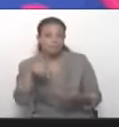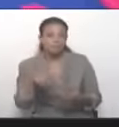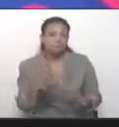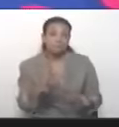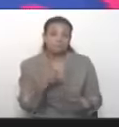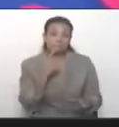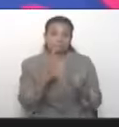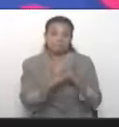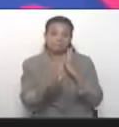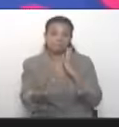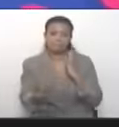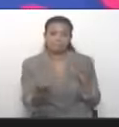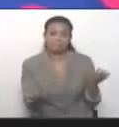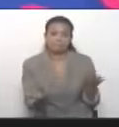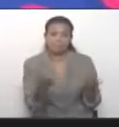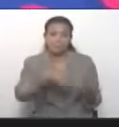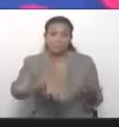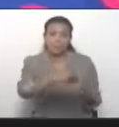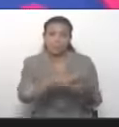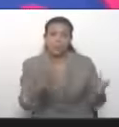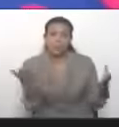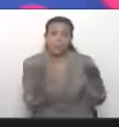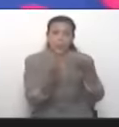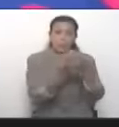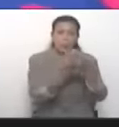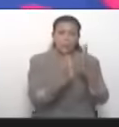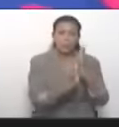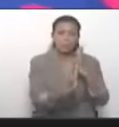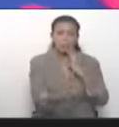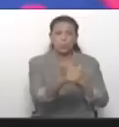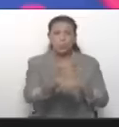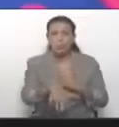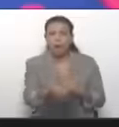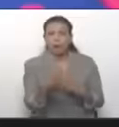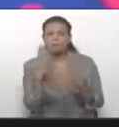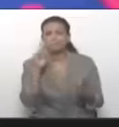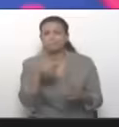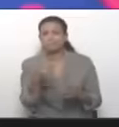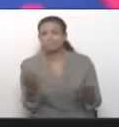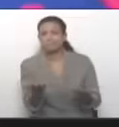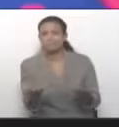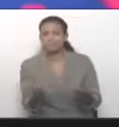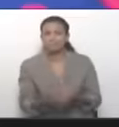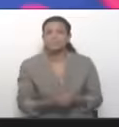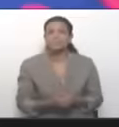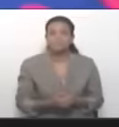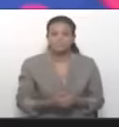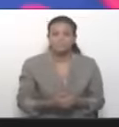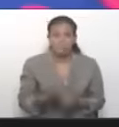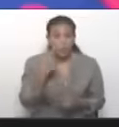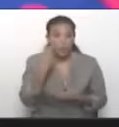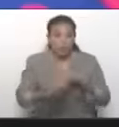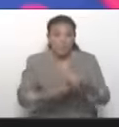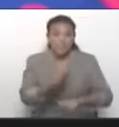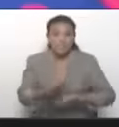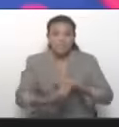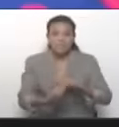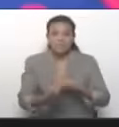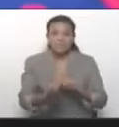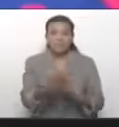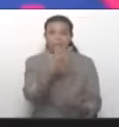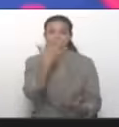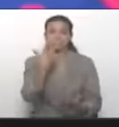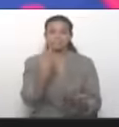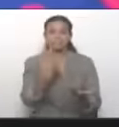lo vieron todos los venezolanos y venezolanas. Estuvo muy claro lo que ha pretendido venderse